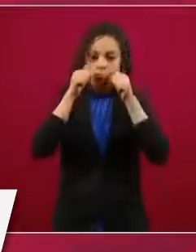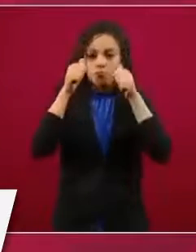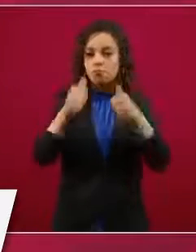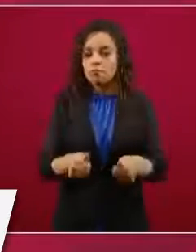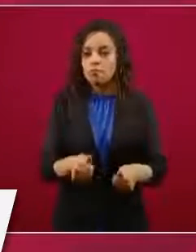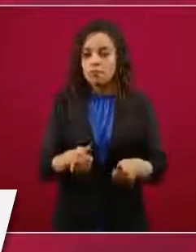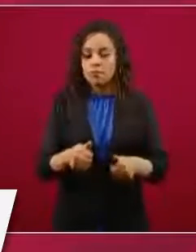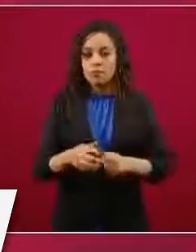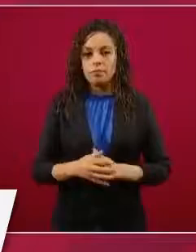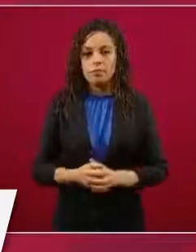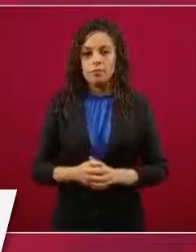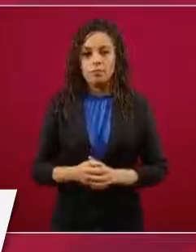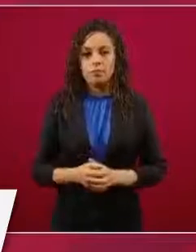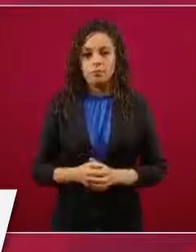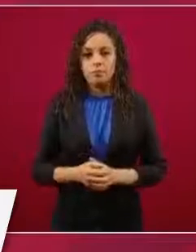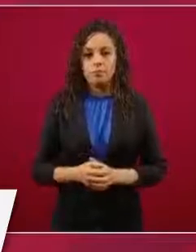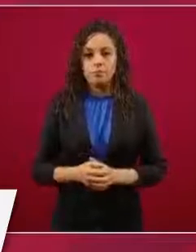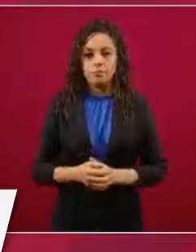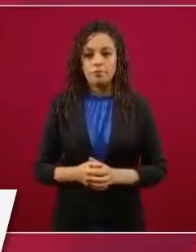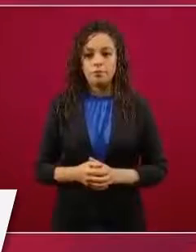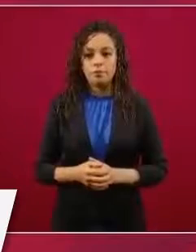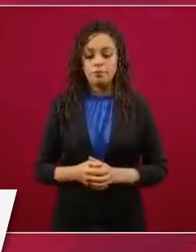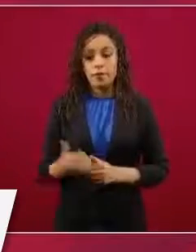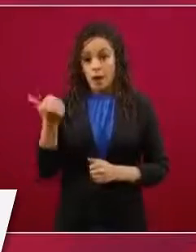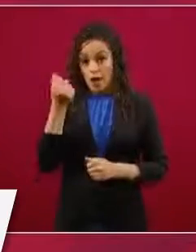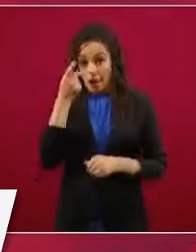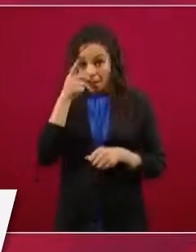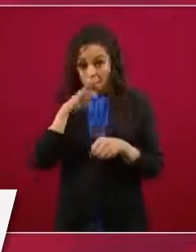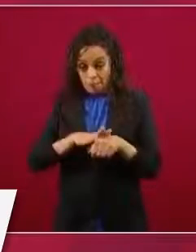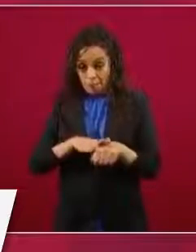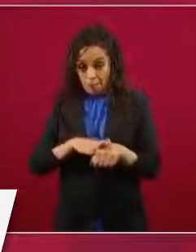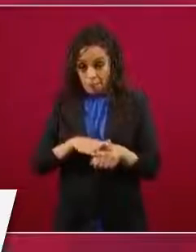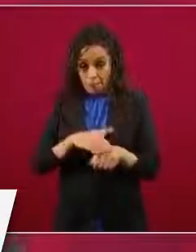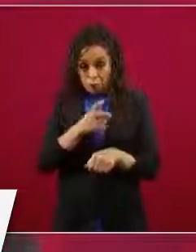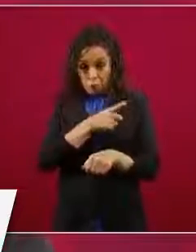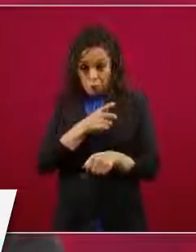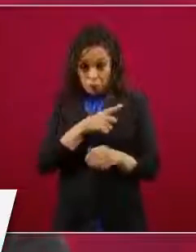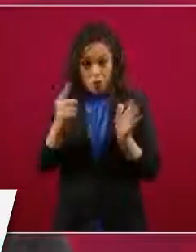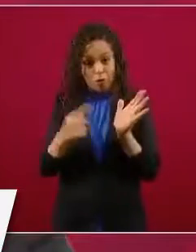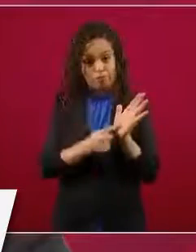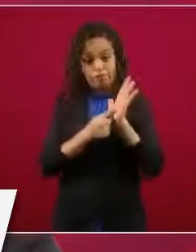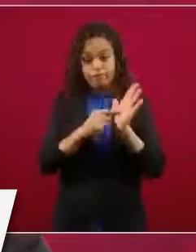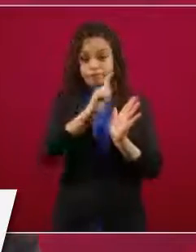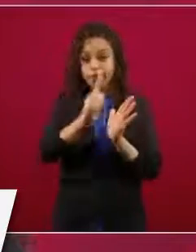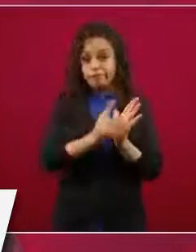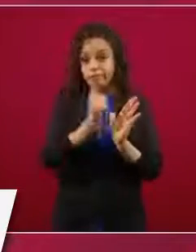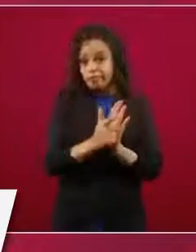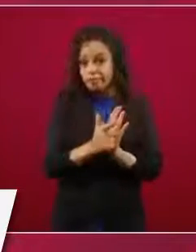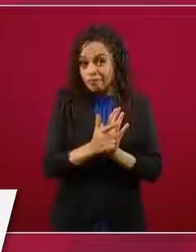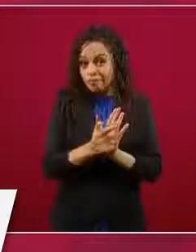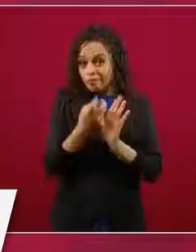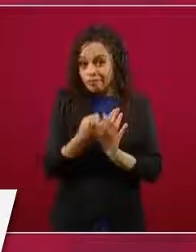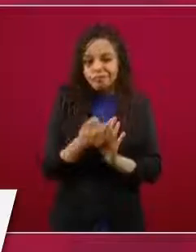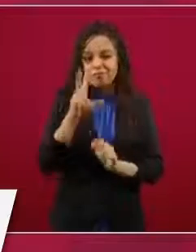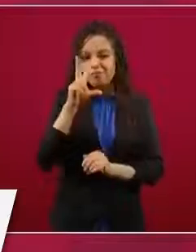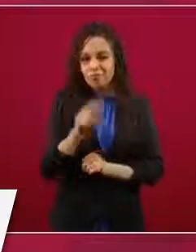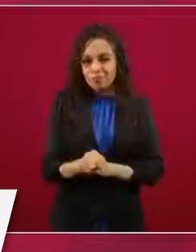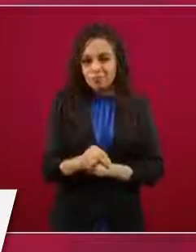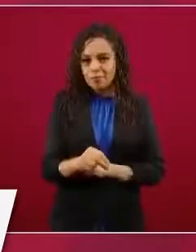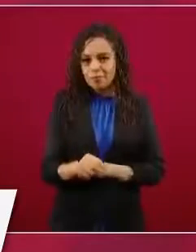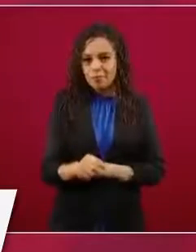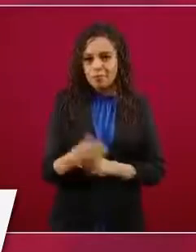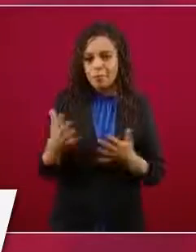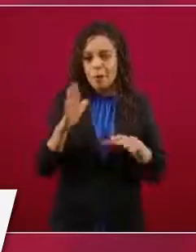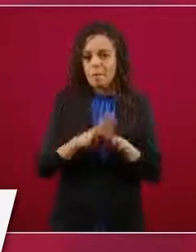meramente administrativo, nos mueven tres fuerzas que son mucho más poderosas. La primera,